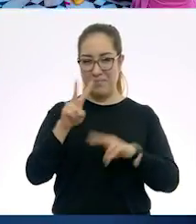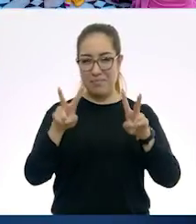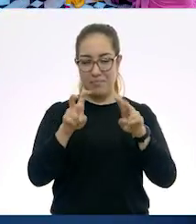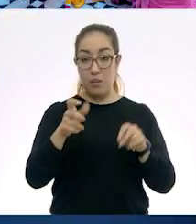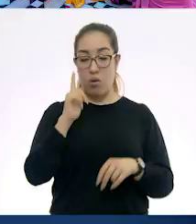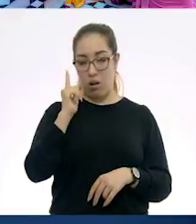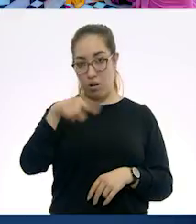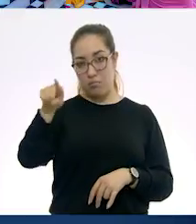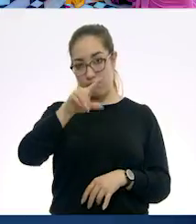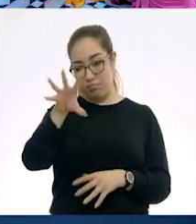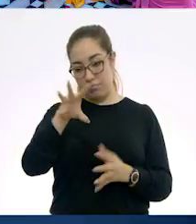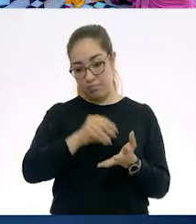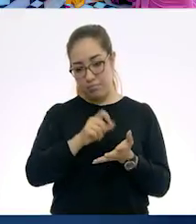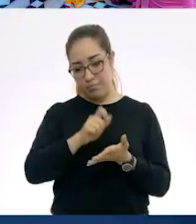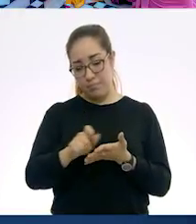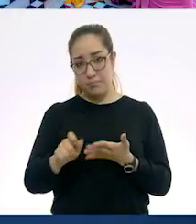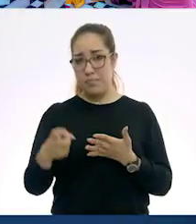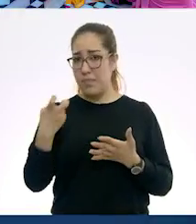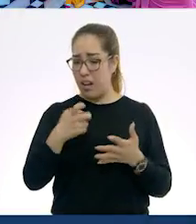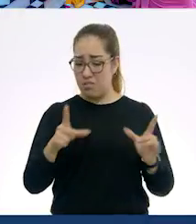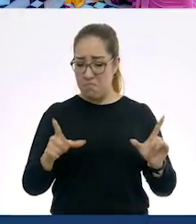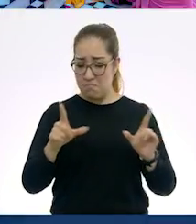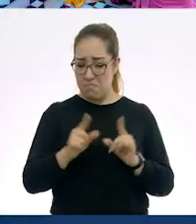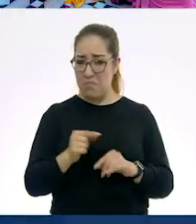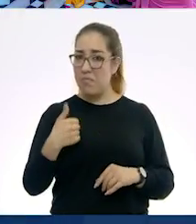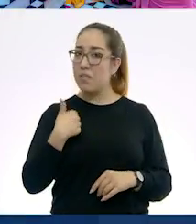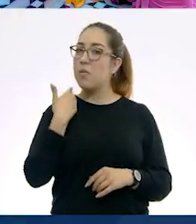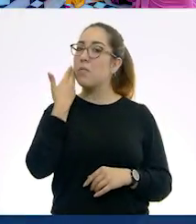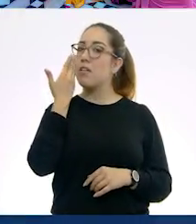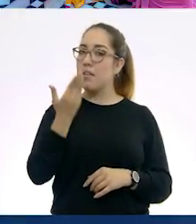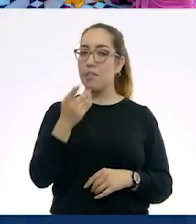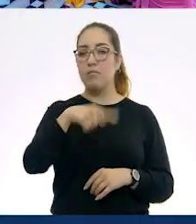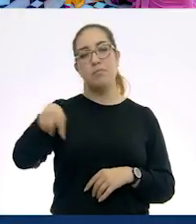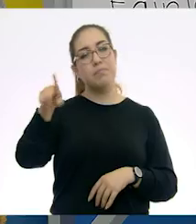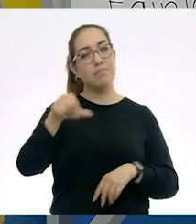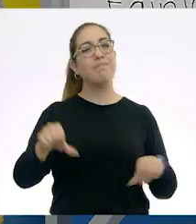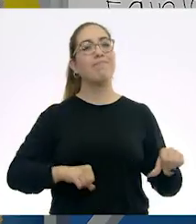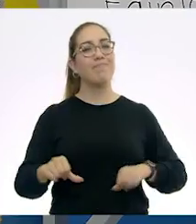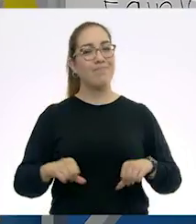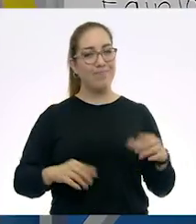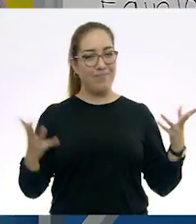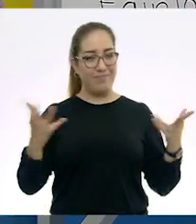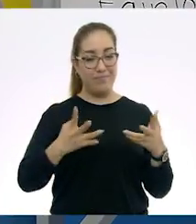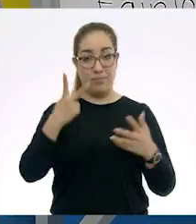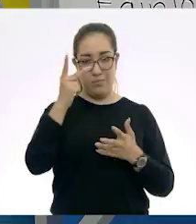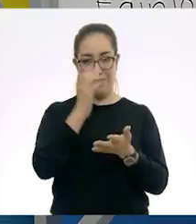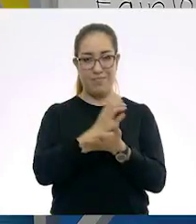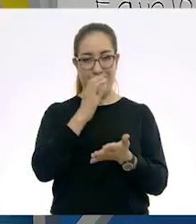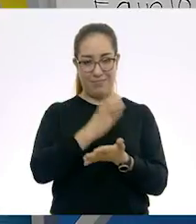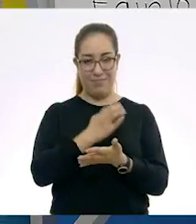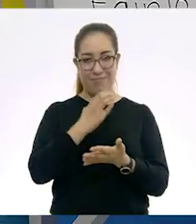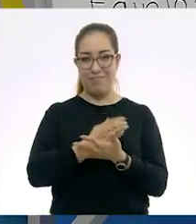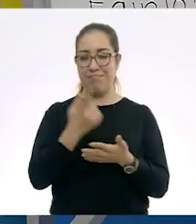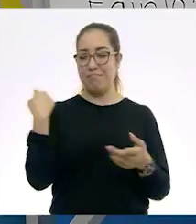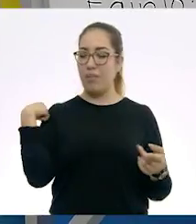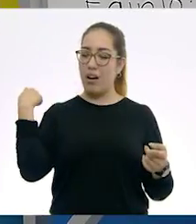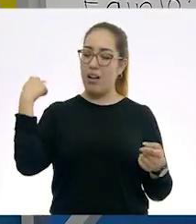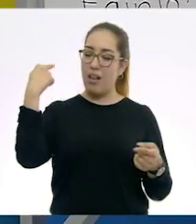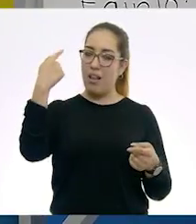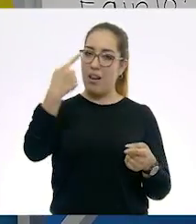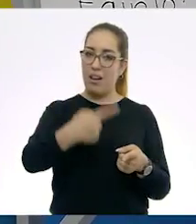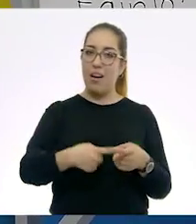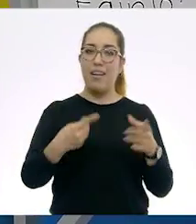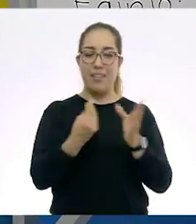datos. Y con esto yo los invito a que realicen la siguiente actividad. En su cuaderno, como vimos en las sesiones también de lengua